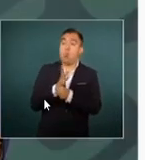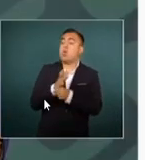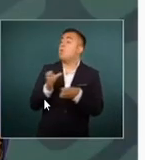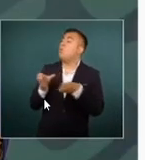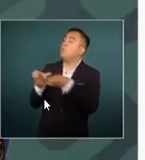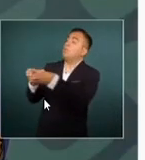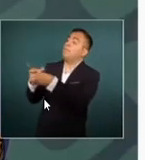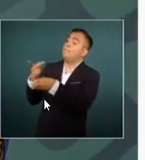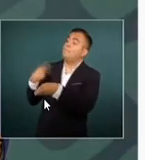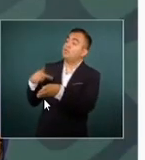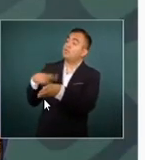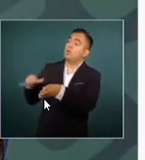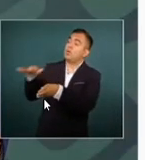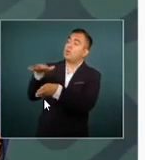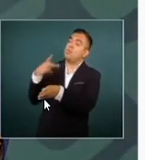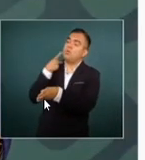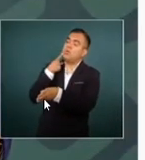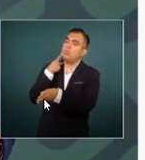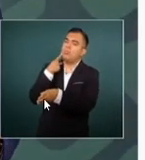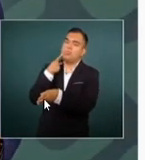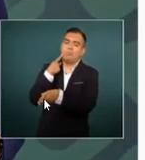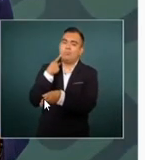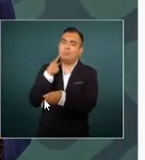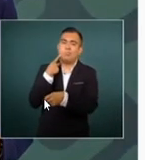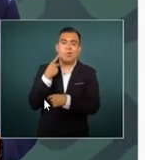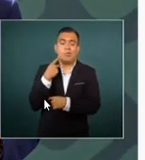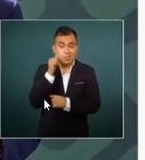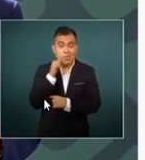documento y la respuesta que dio el presidente López Obrador